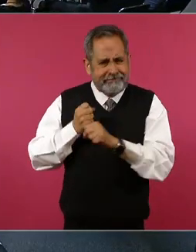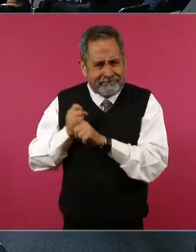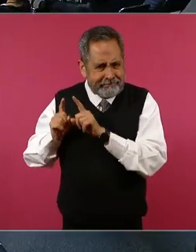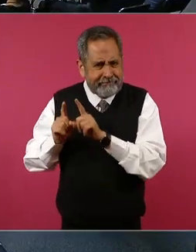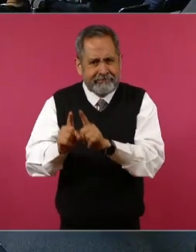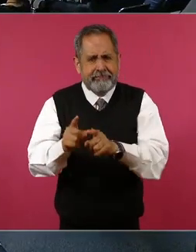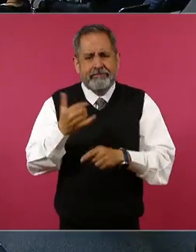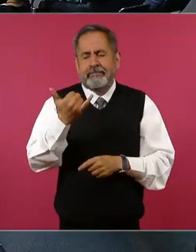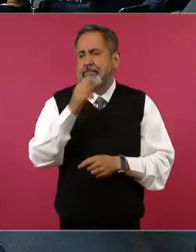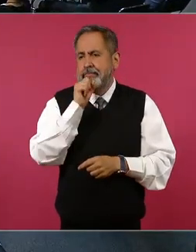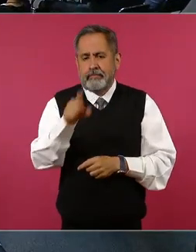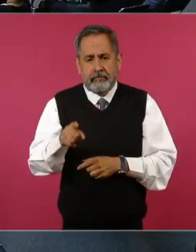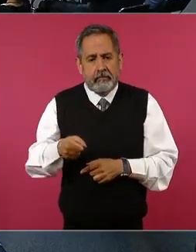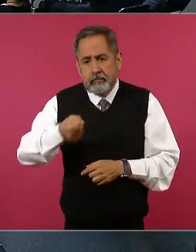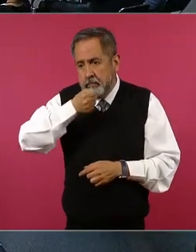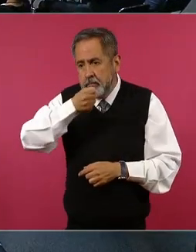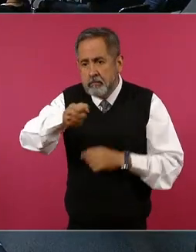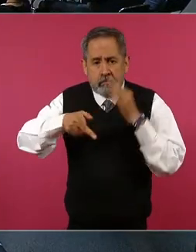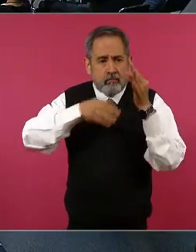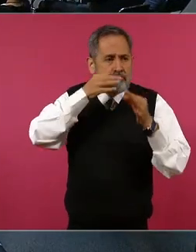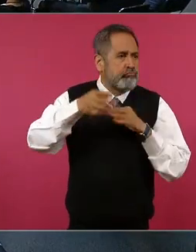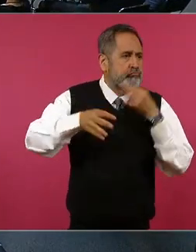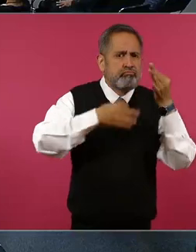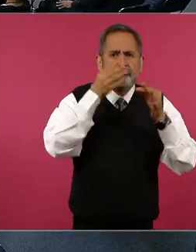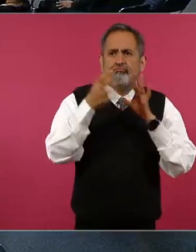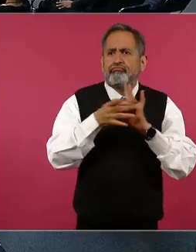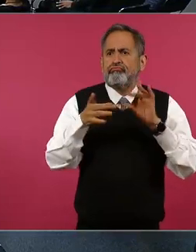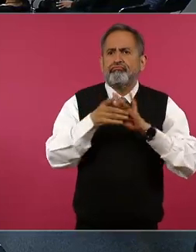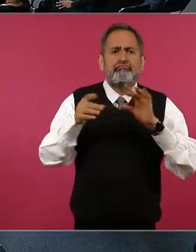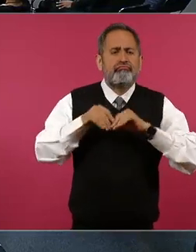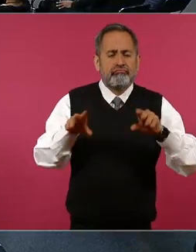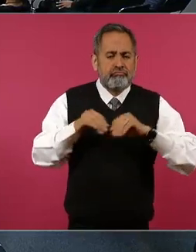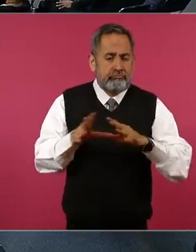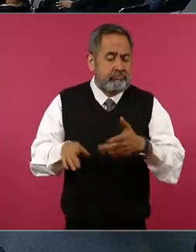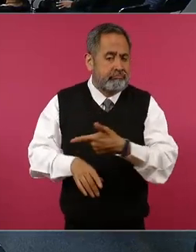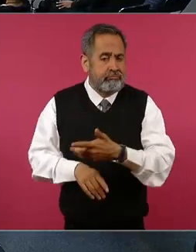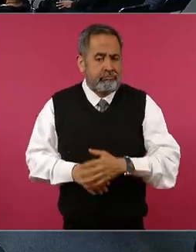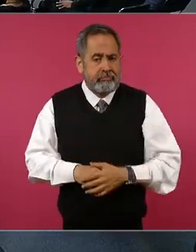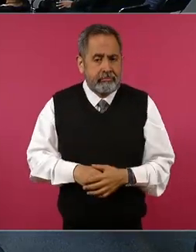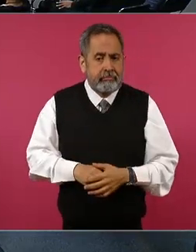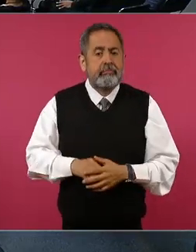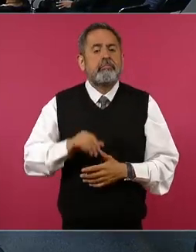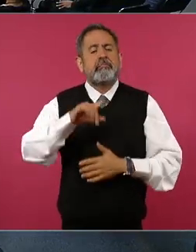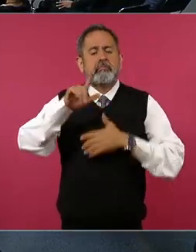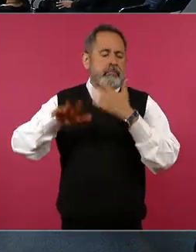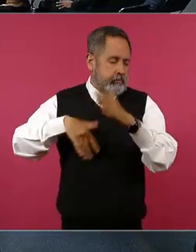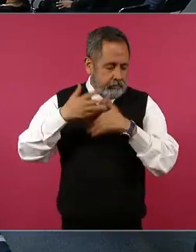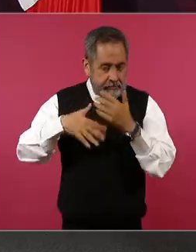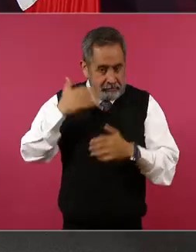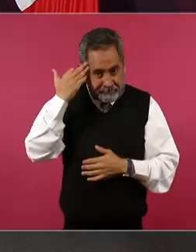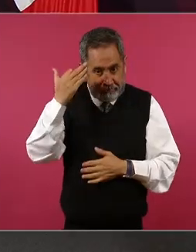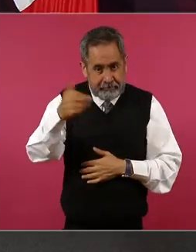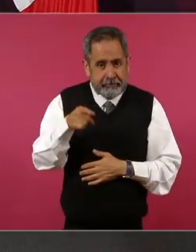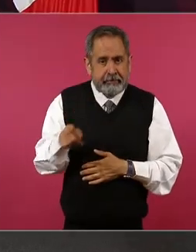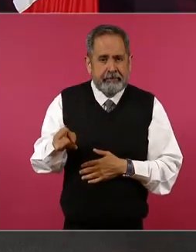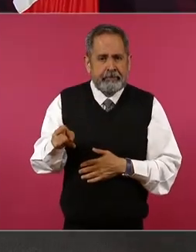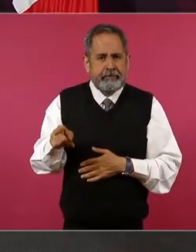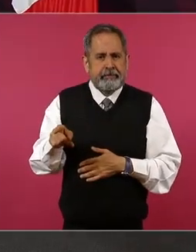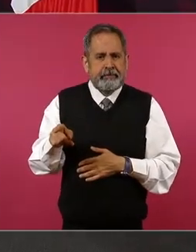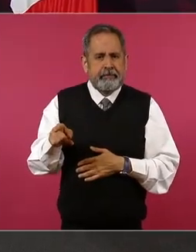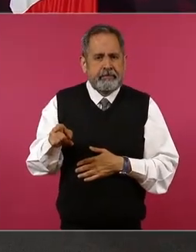y como reportera y pasa el tiempo y